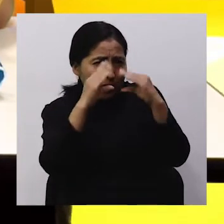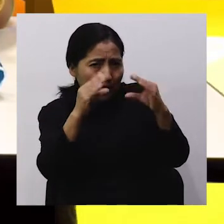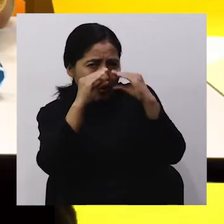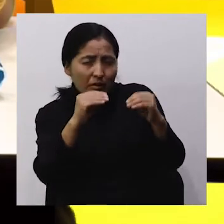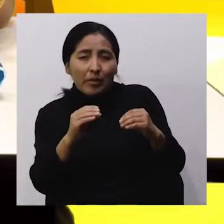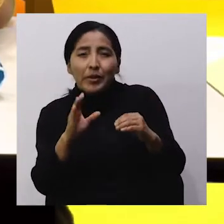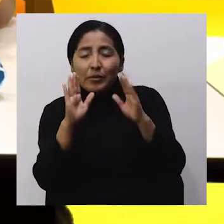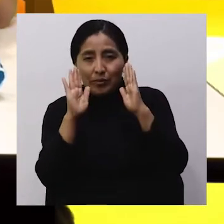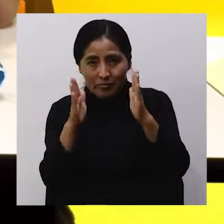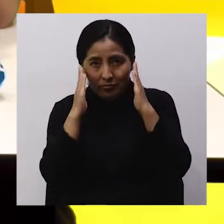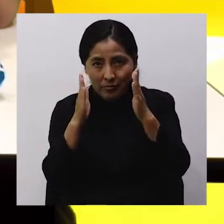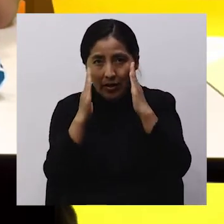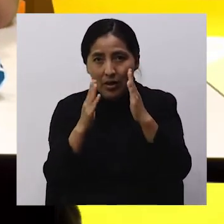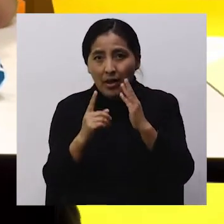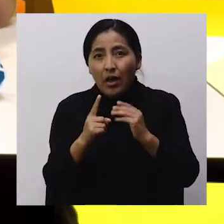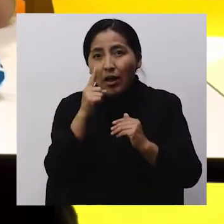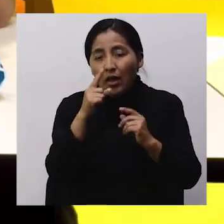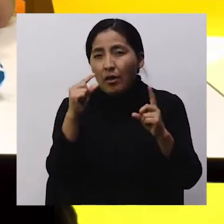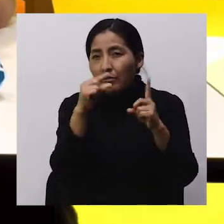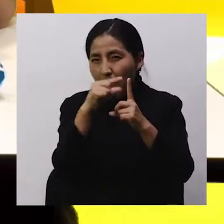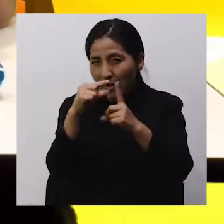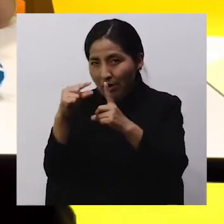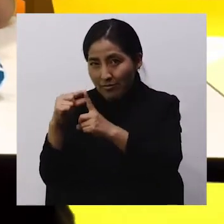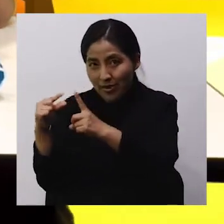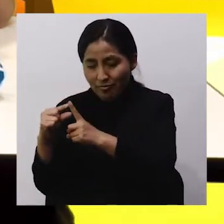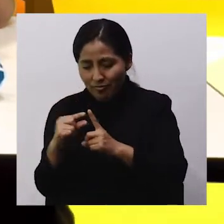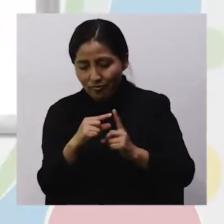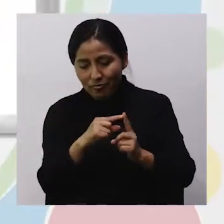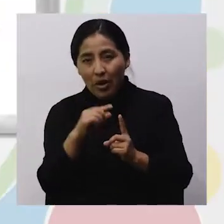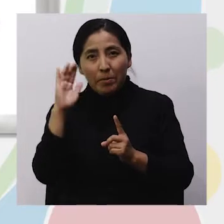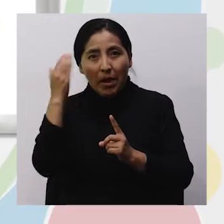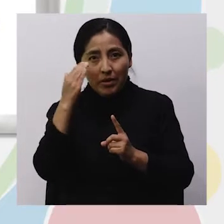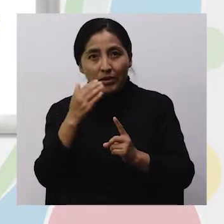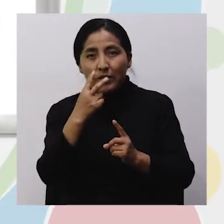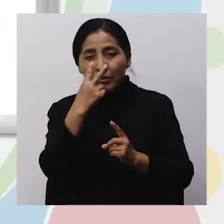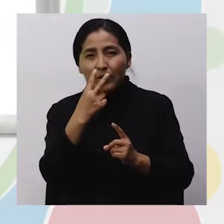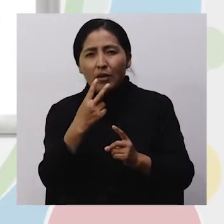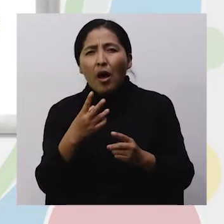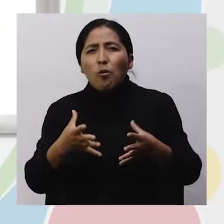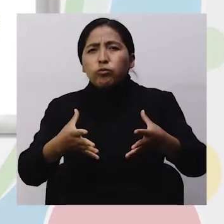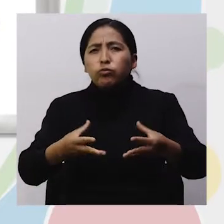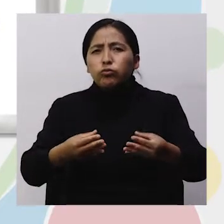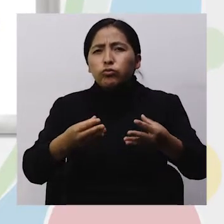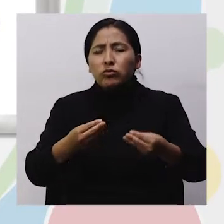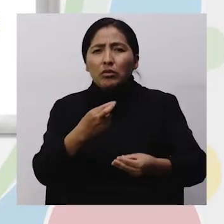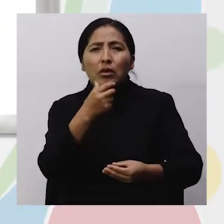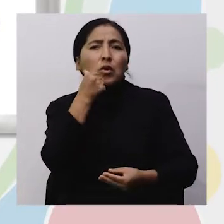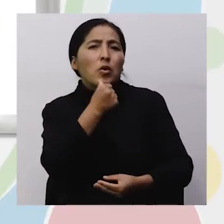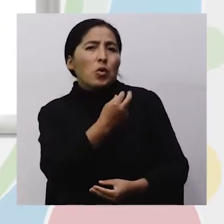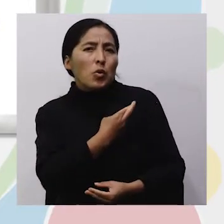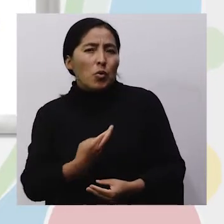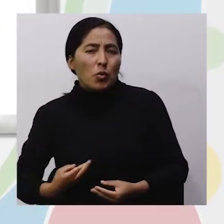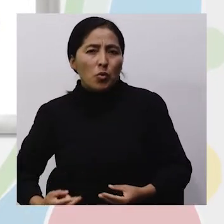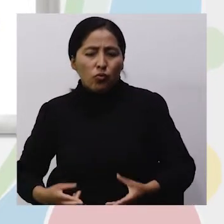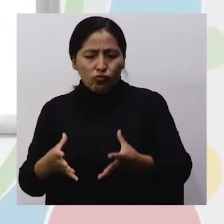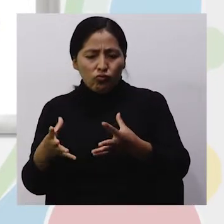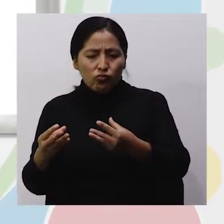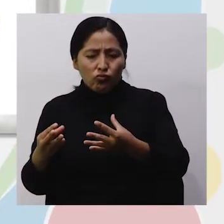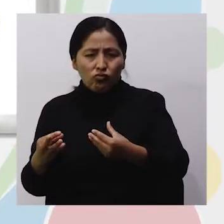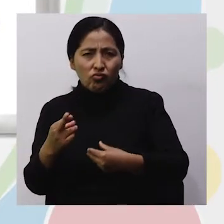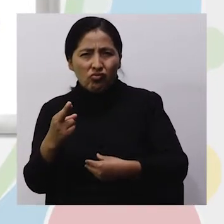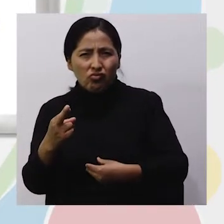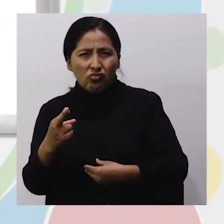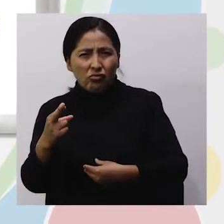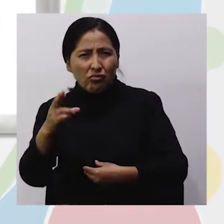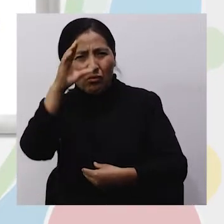a ver, ¿qué te parece este? Uno facilito primero, ¿ya? A ver, los cojines de la reina, los cajones del sultán ¿Qué